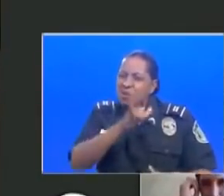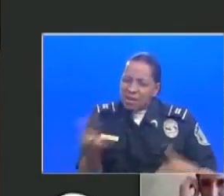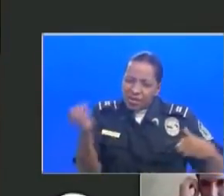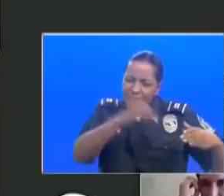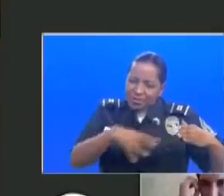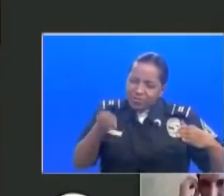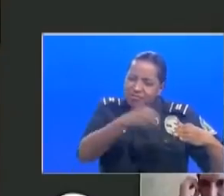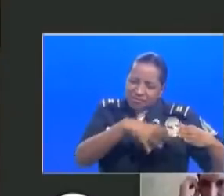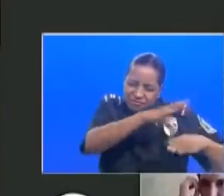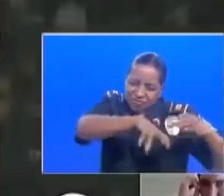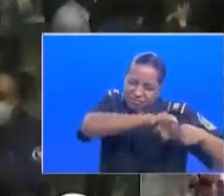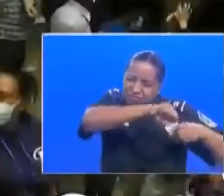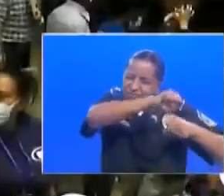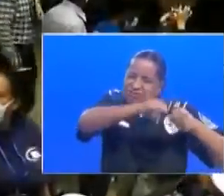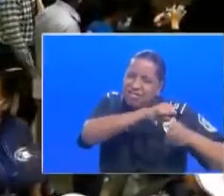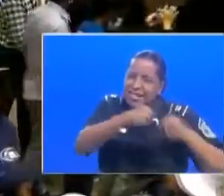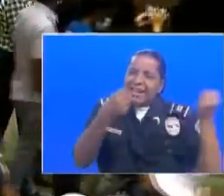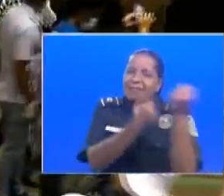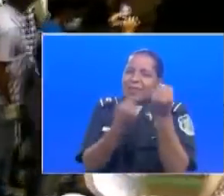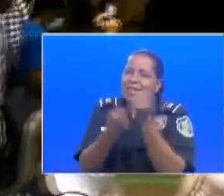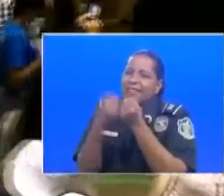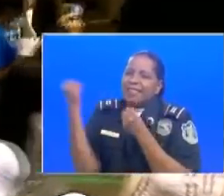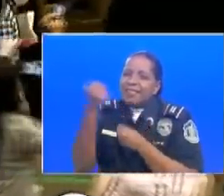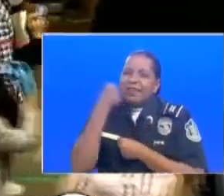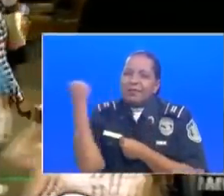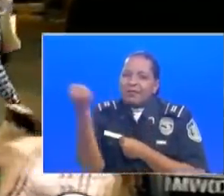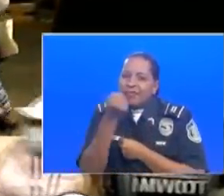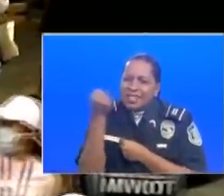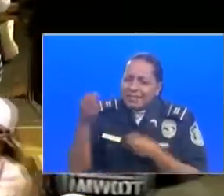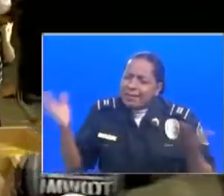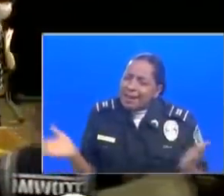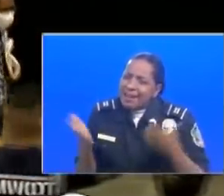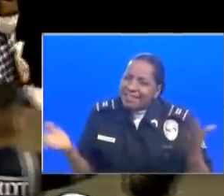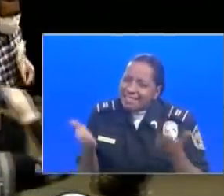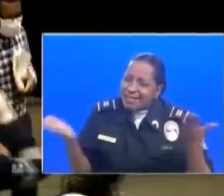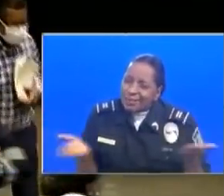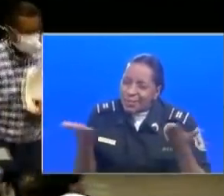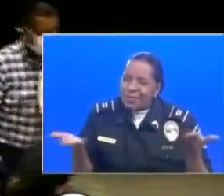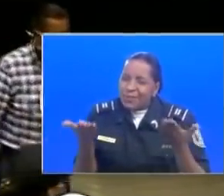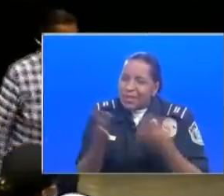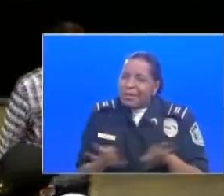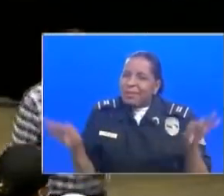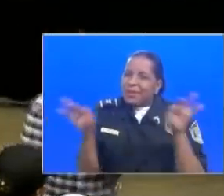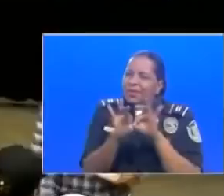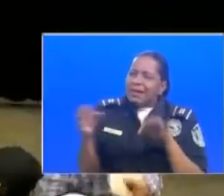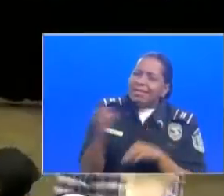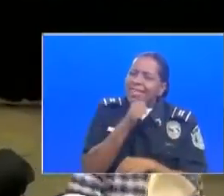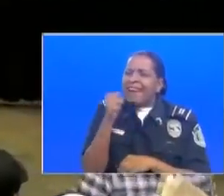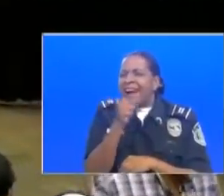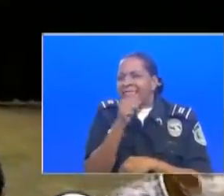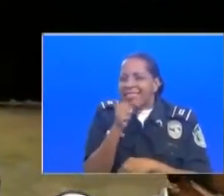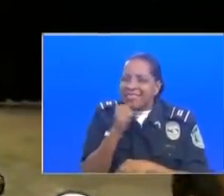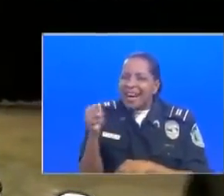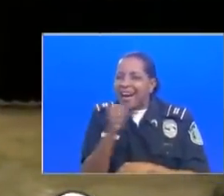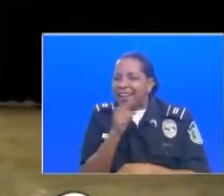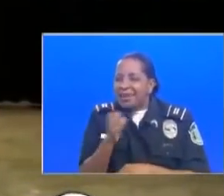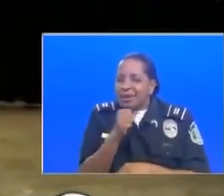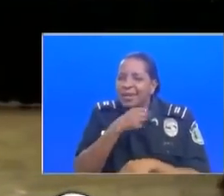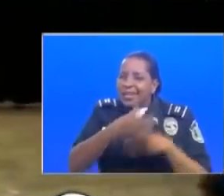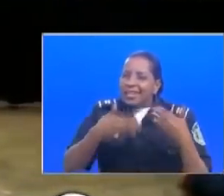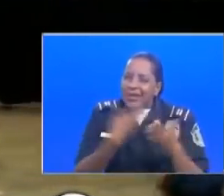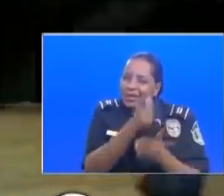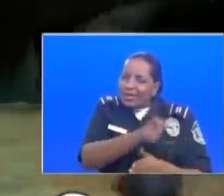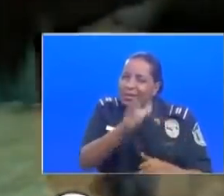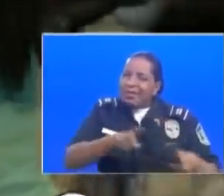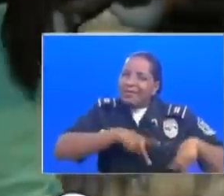ustedes allí, dándoles fuerza, dándoles ánimo. Si es necesario, cantarles para que esa gente